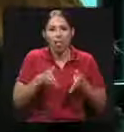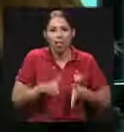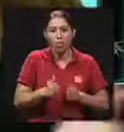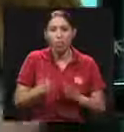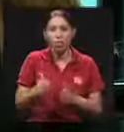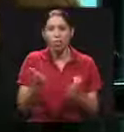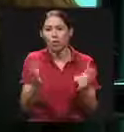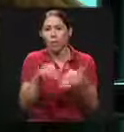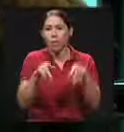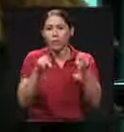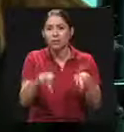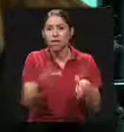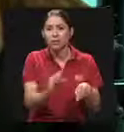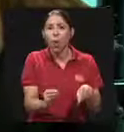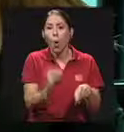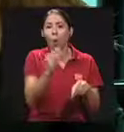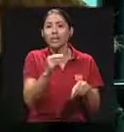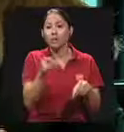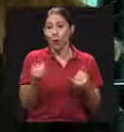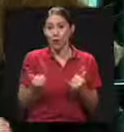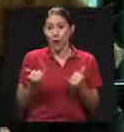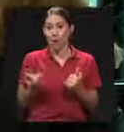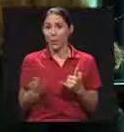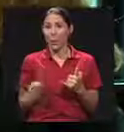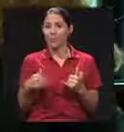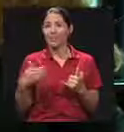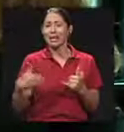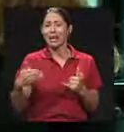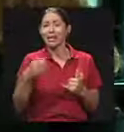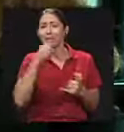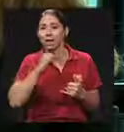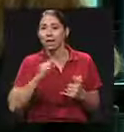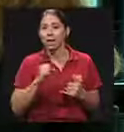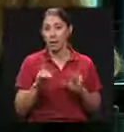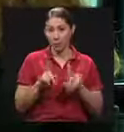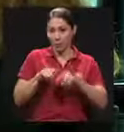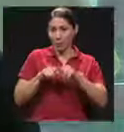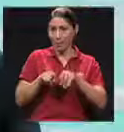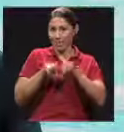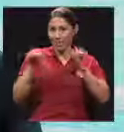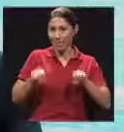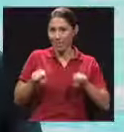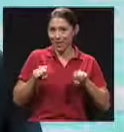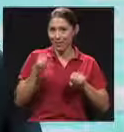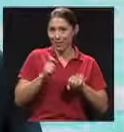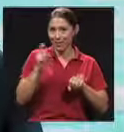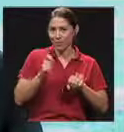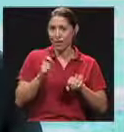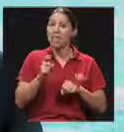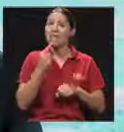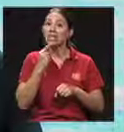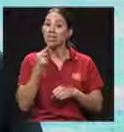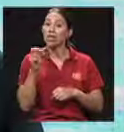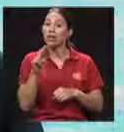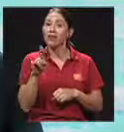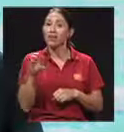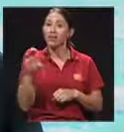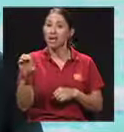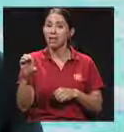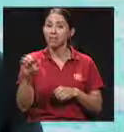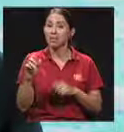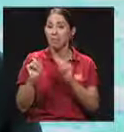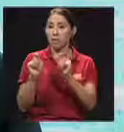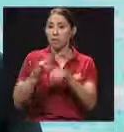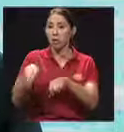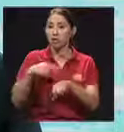jóvenes cuando envejezcan ellos no va a generarle problema. Más del régimen hablamos del magisterio decimos que el RCC no tiene problemas